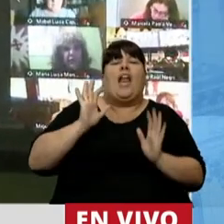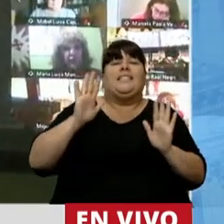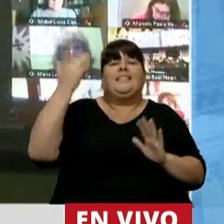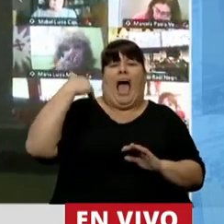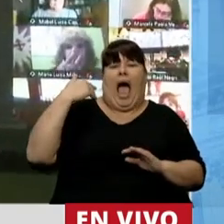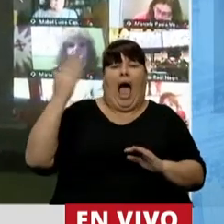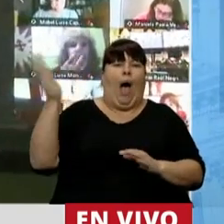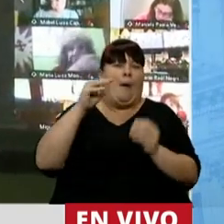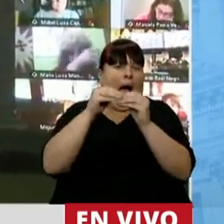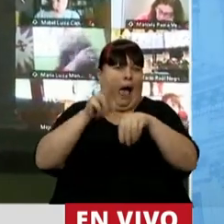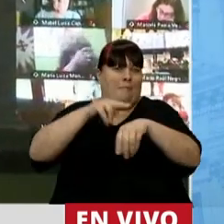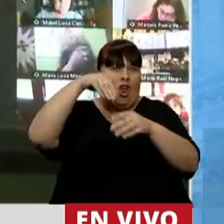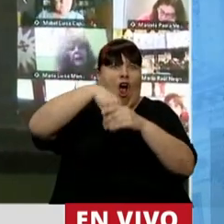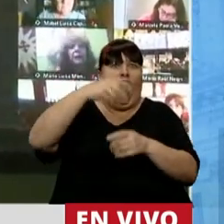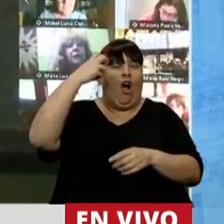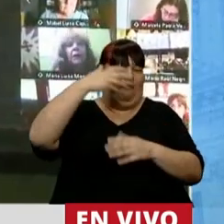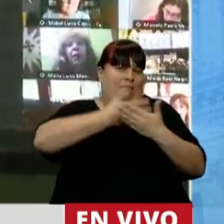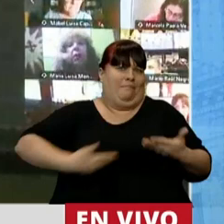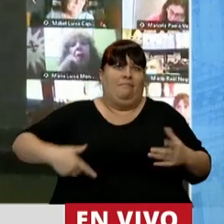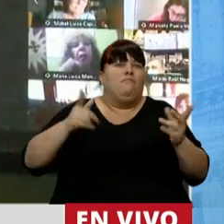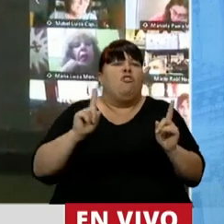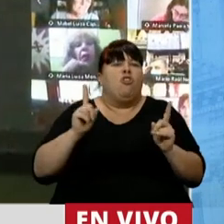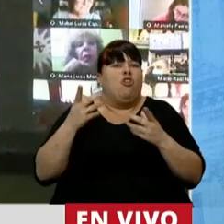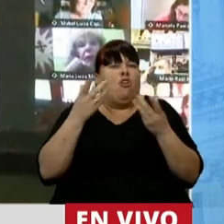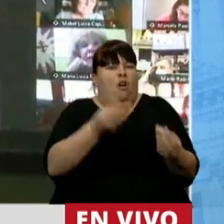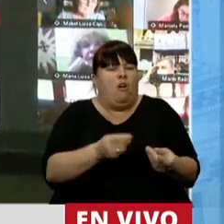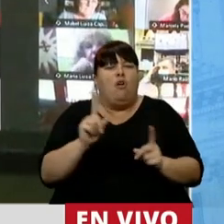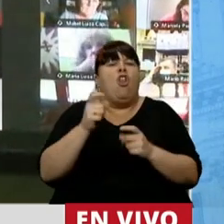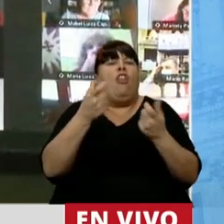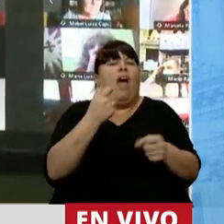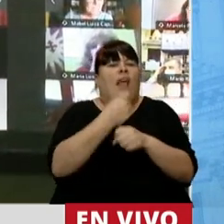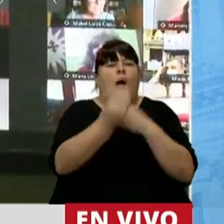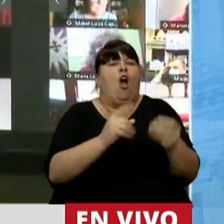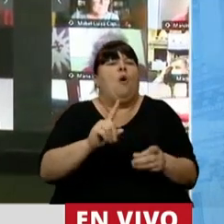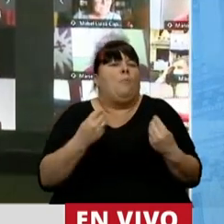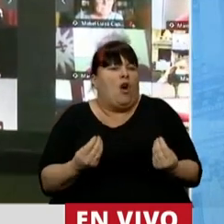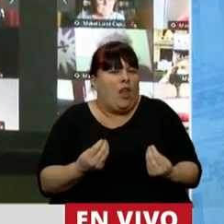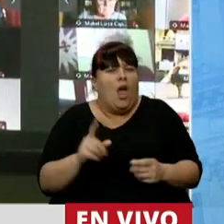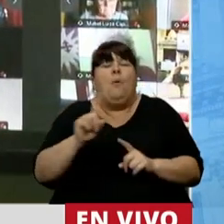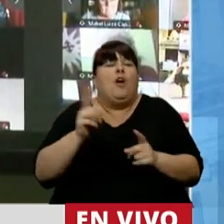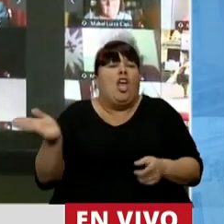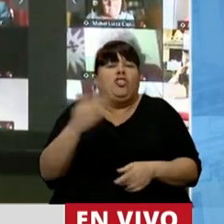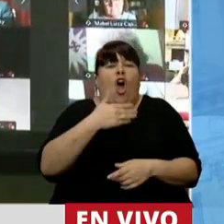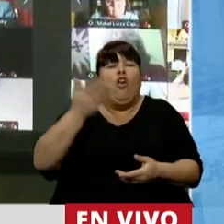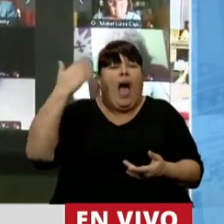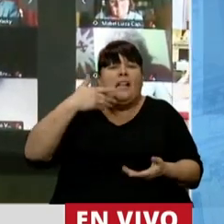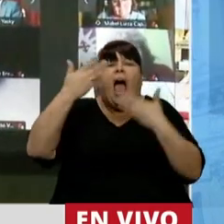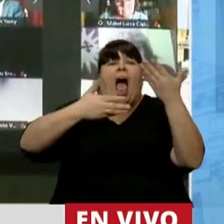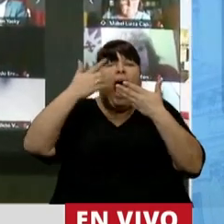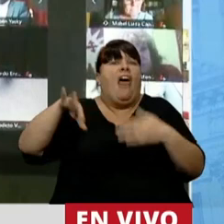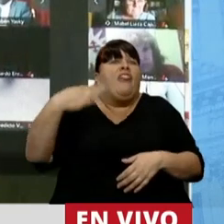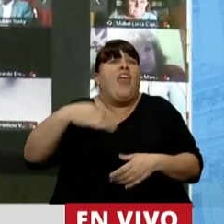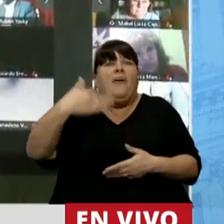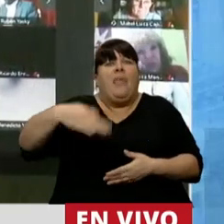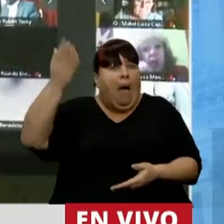cuando estaban todos sus amigos en el poder? ¿Por qué no generaron empleo? ¿Por qué no hicieron todo lo que están diciendo